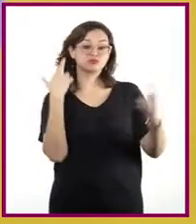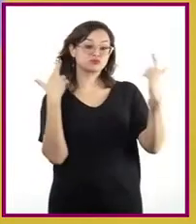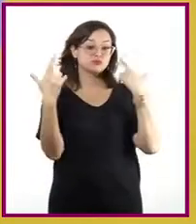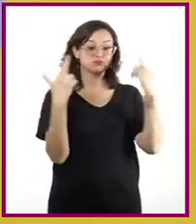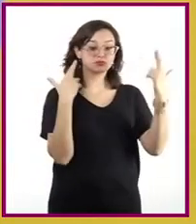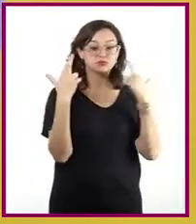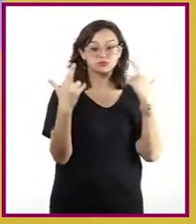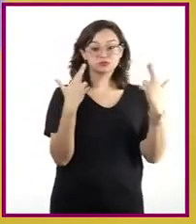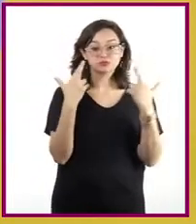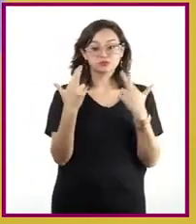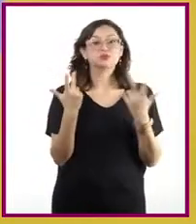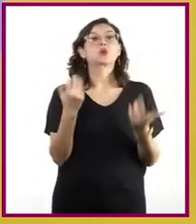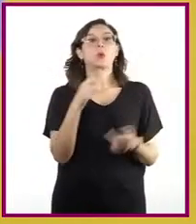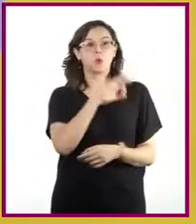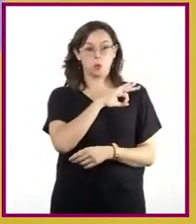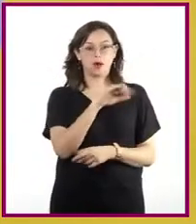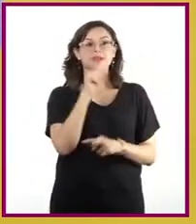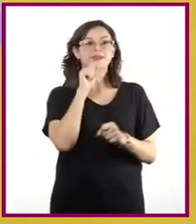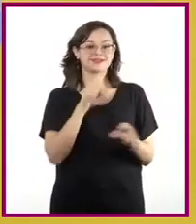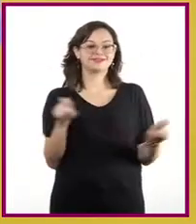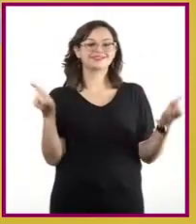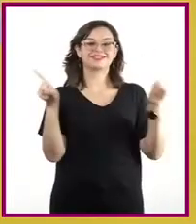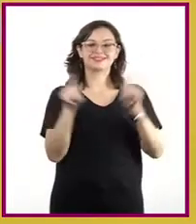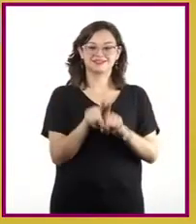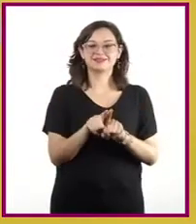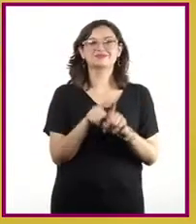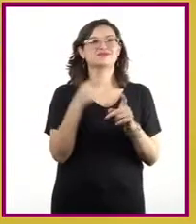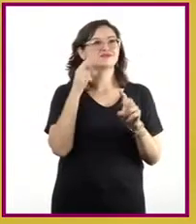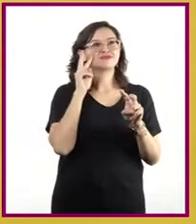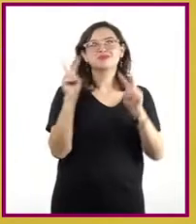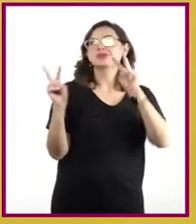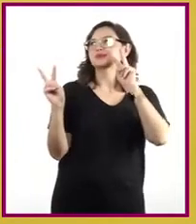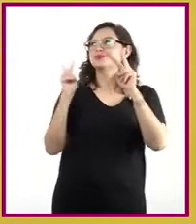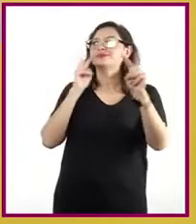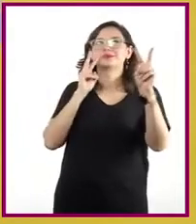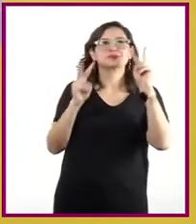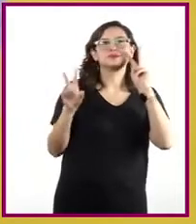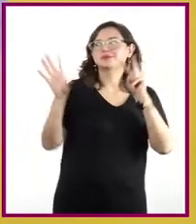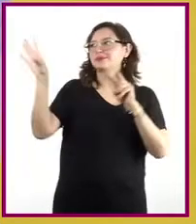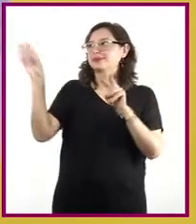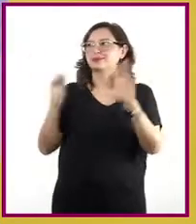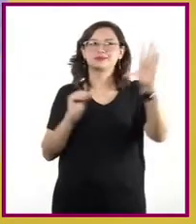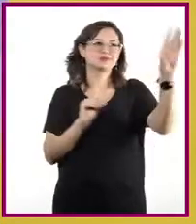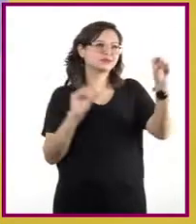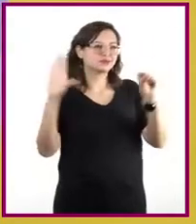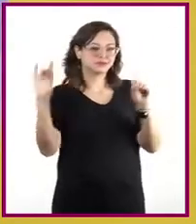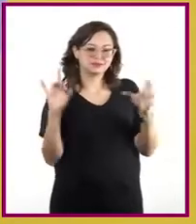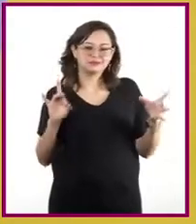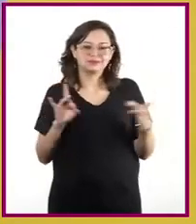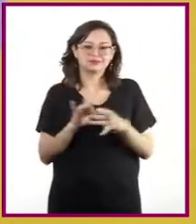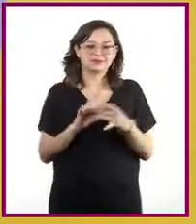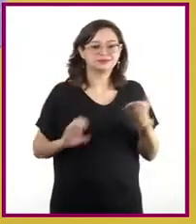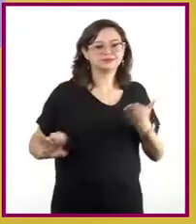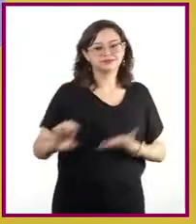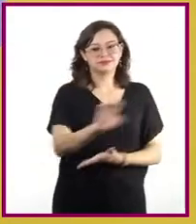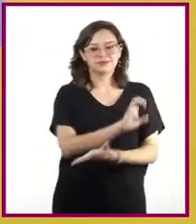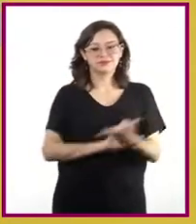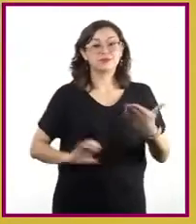muy específicos también les ayudarán a encontrar los elementos visuales para construir su escenografía.